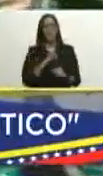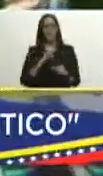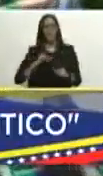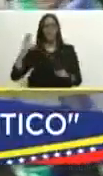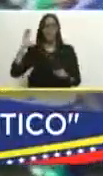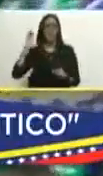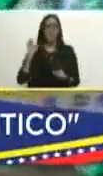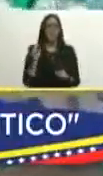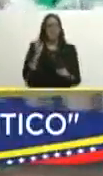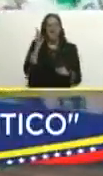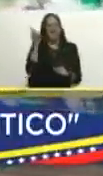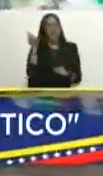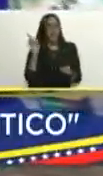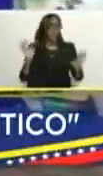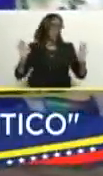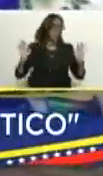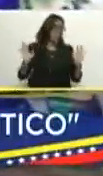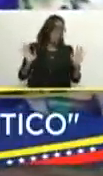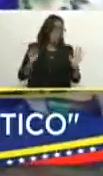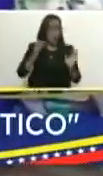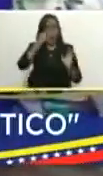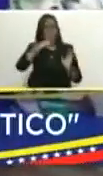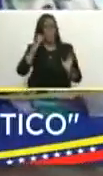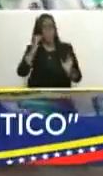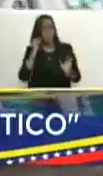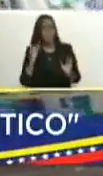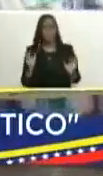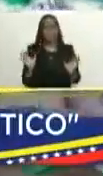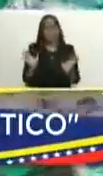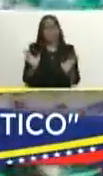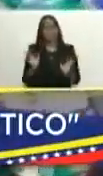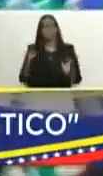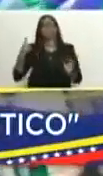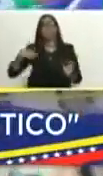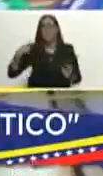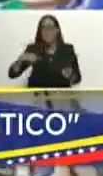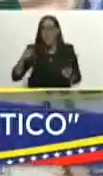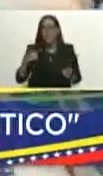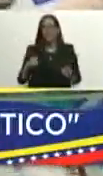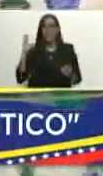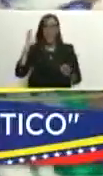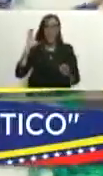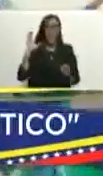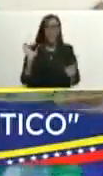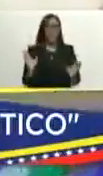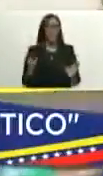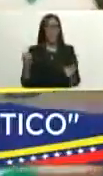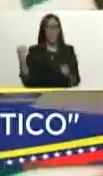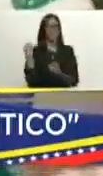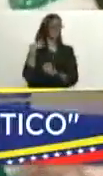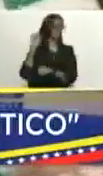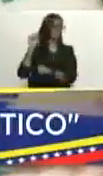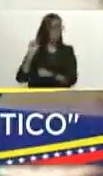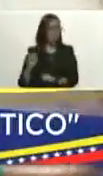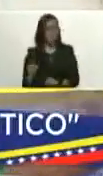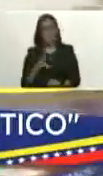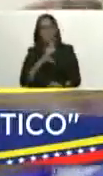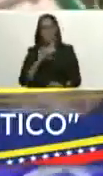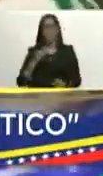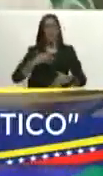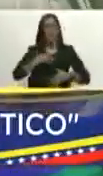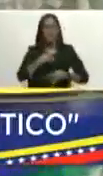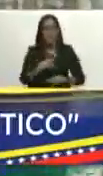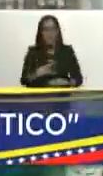hay aquellos y aquellas que bueno tienen la patria en sus espaldas y no les interesa